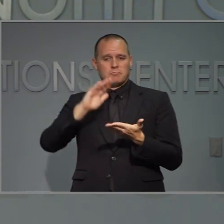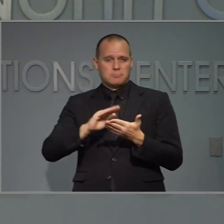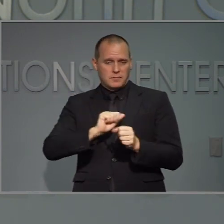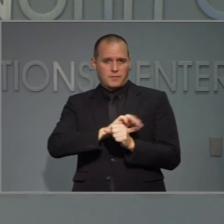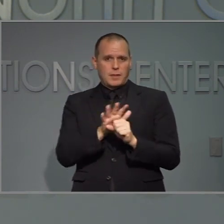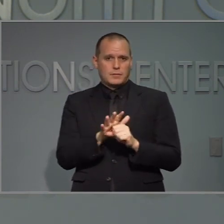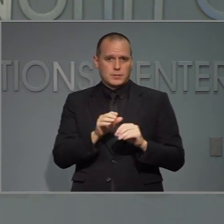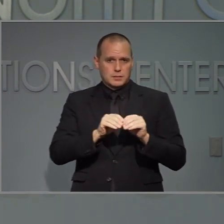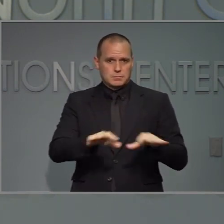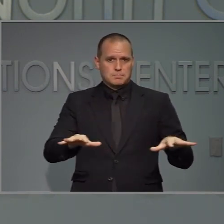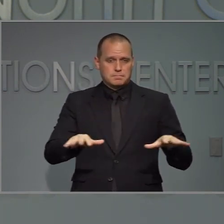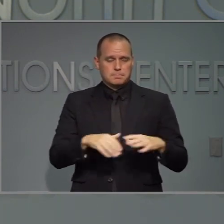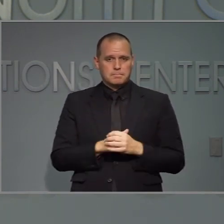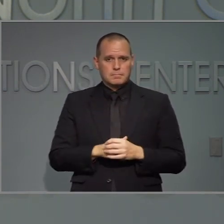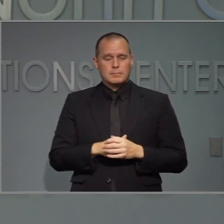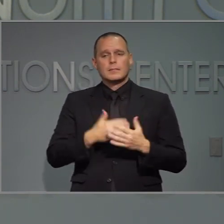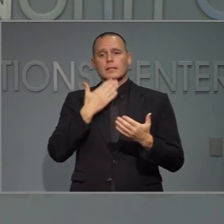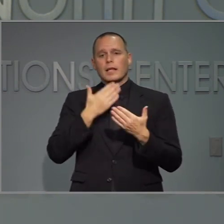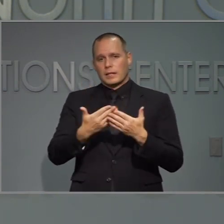Gracias la siguiente.